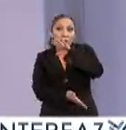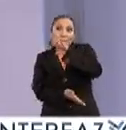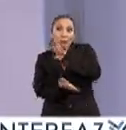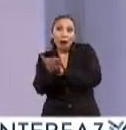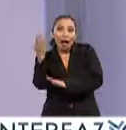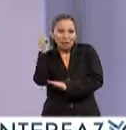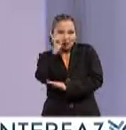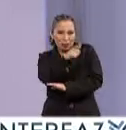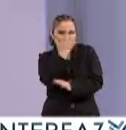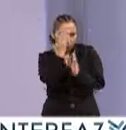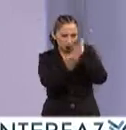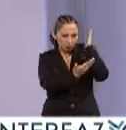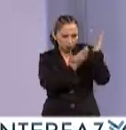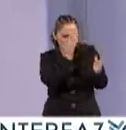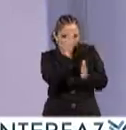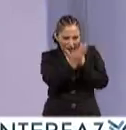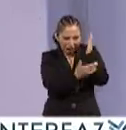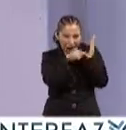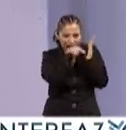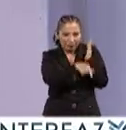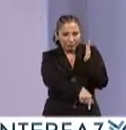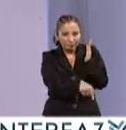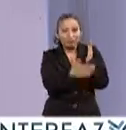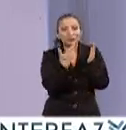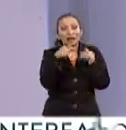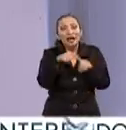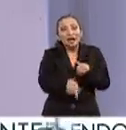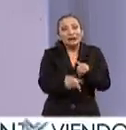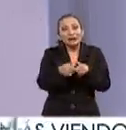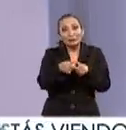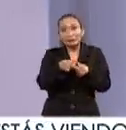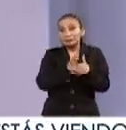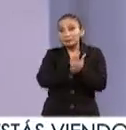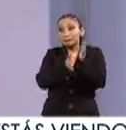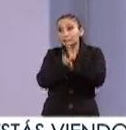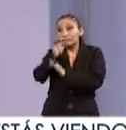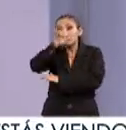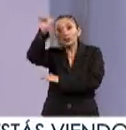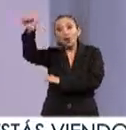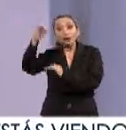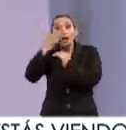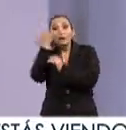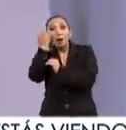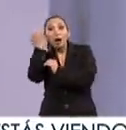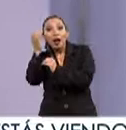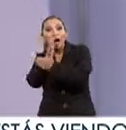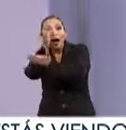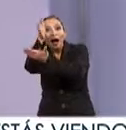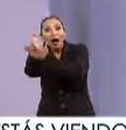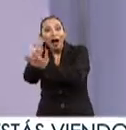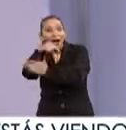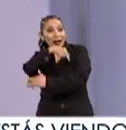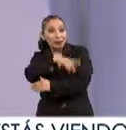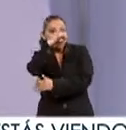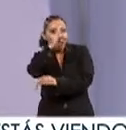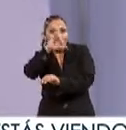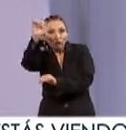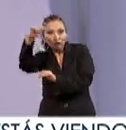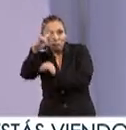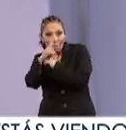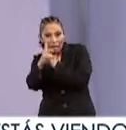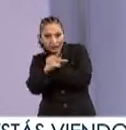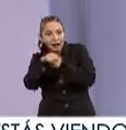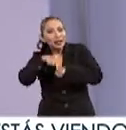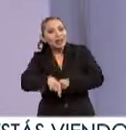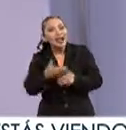parte de su vida, de esta forma estudiantil, académica, en una institución que está fuera de nuestro país. Y